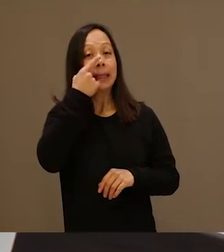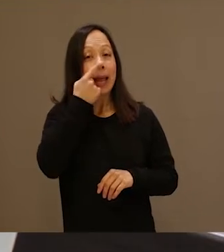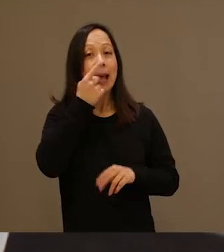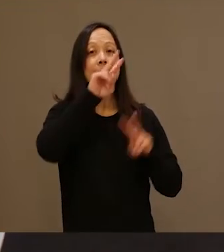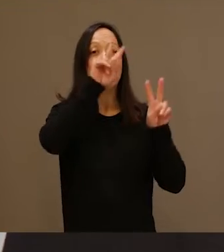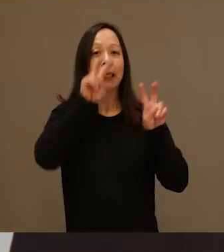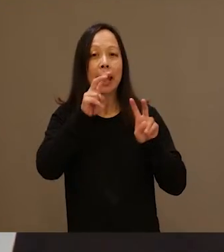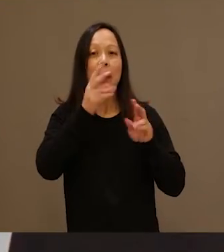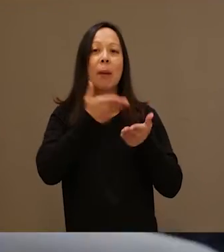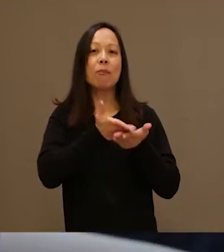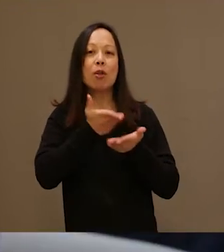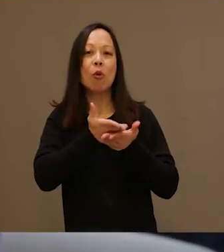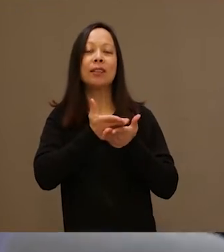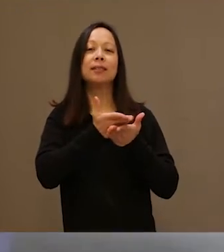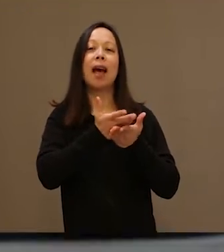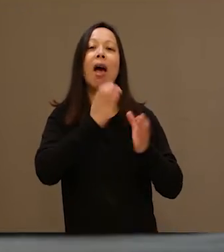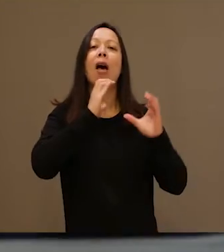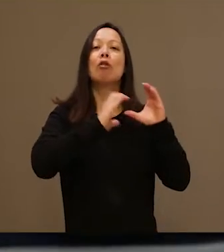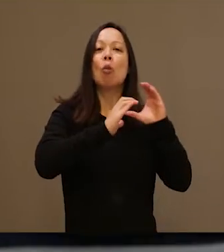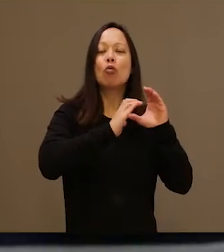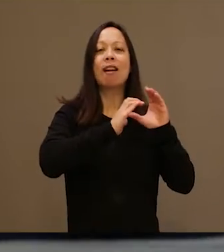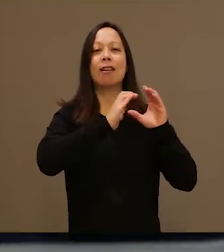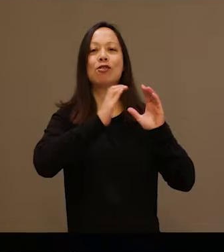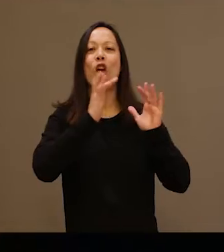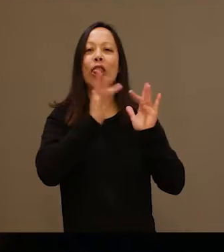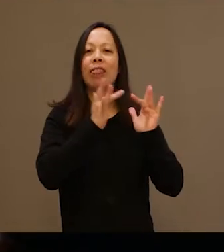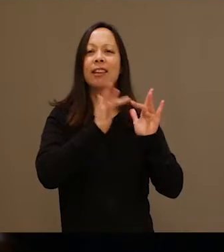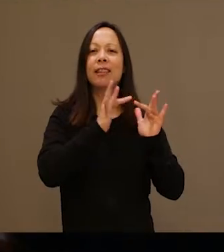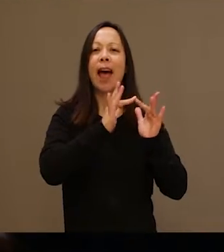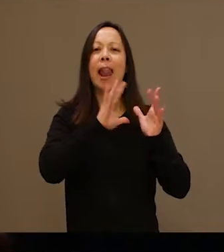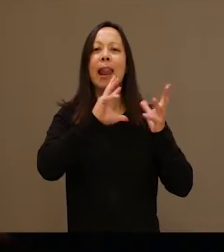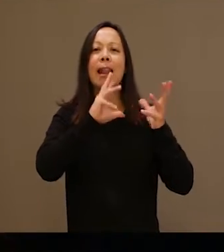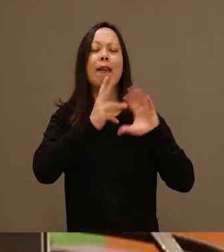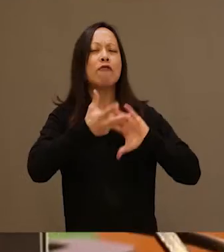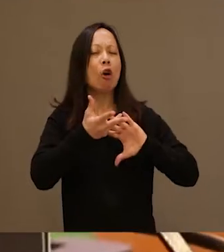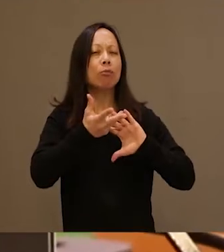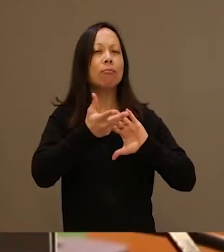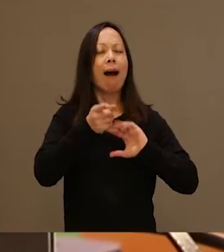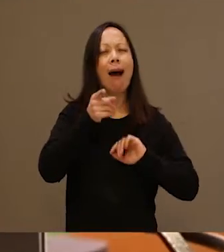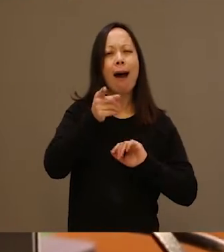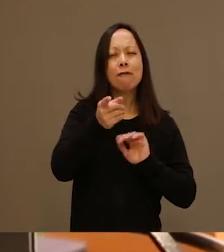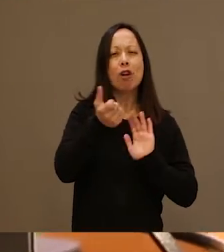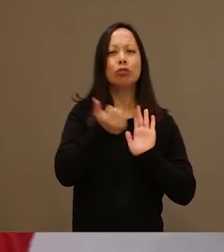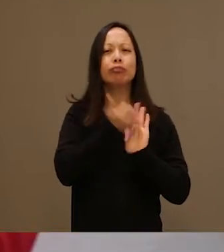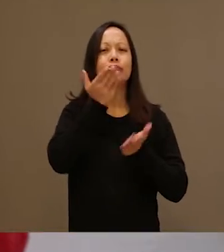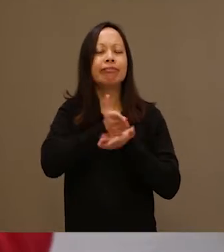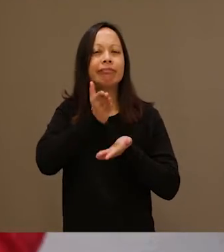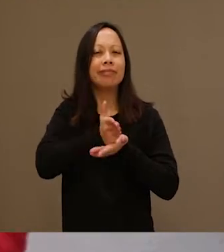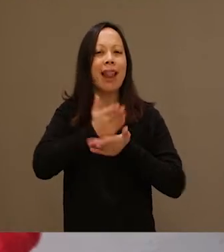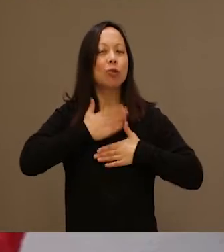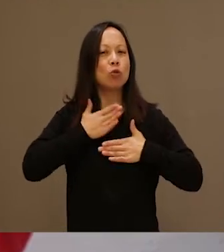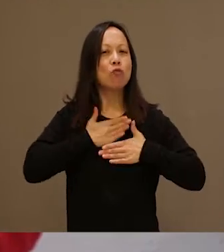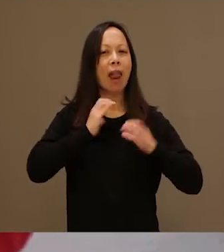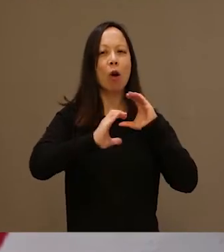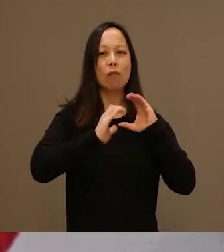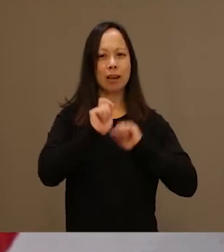proponemos es la concentración de medios, los nuevos entornos digitales y de qué manera esto afecta tu derecho